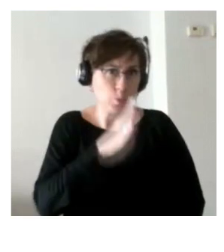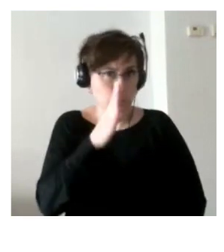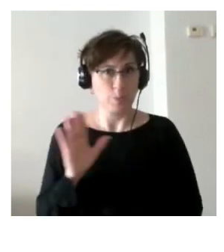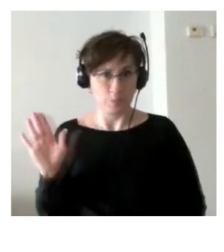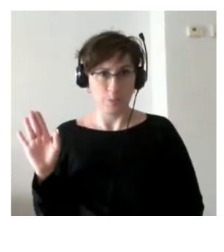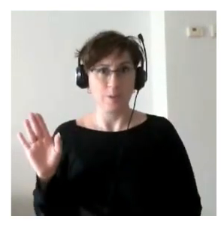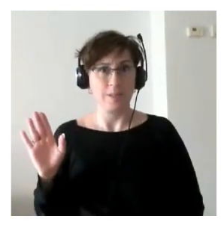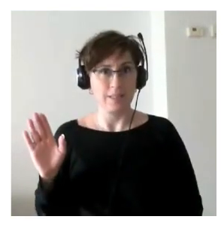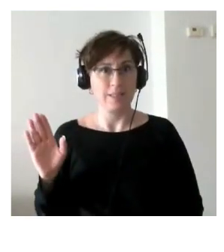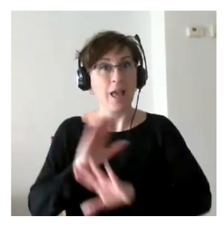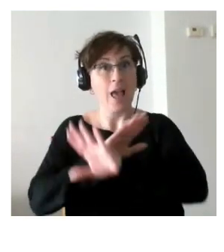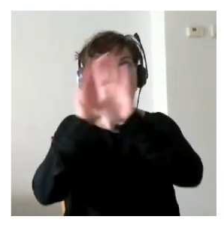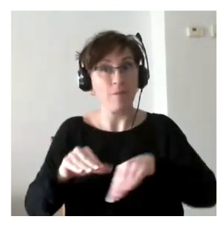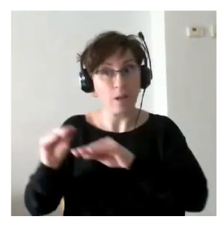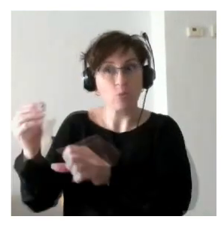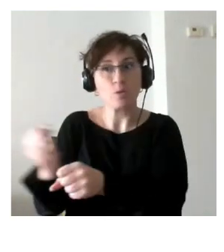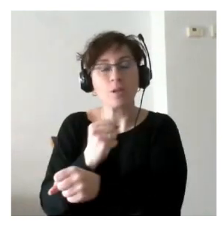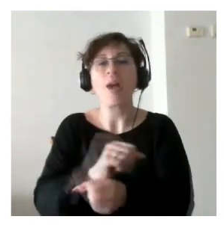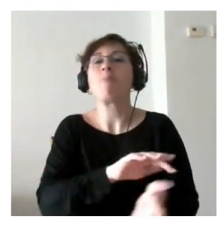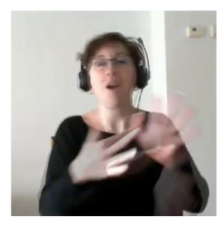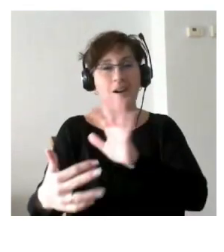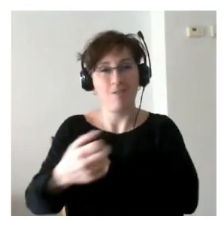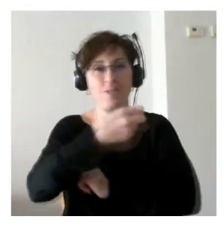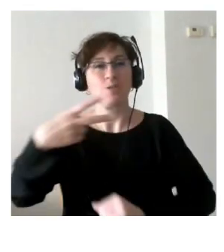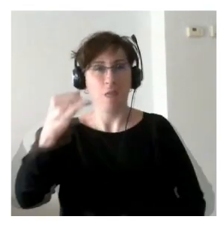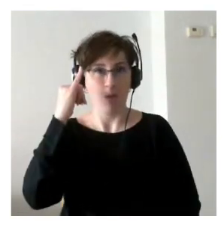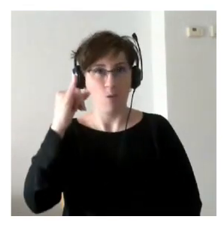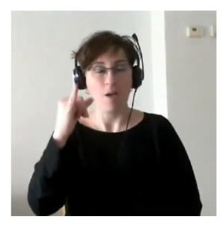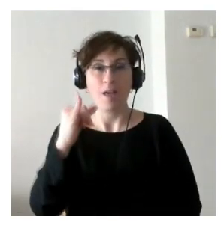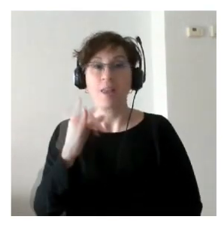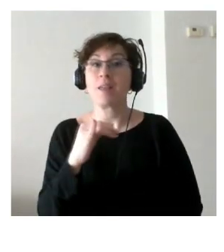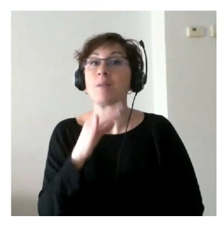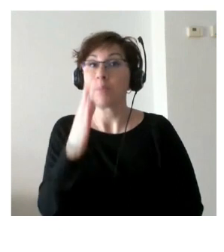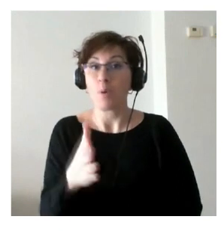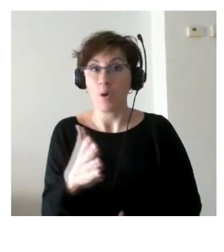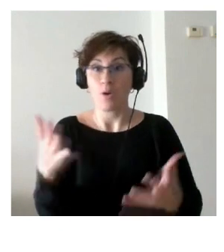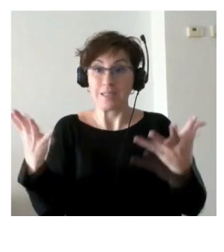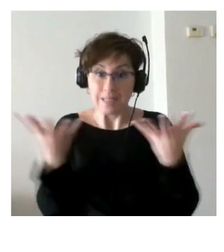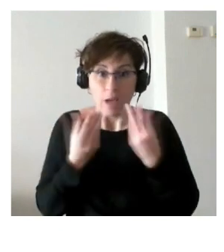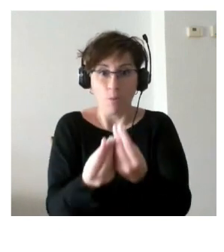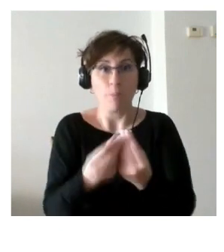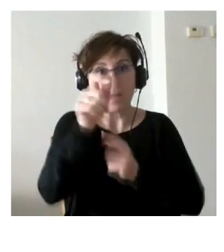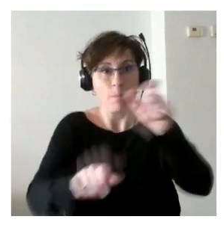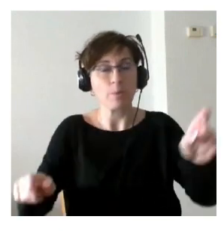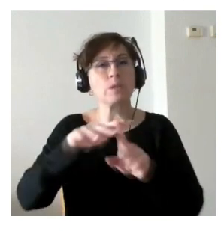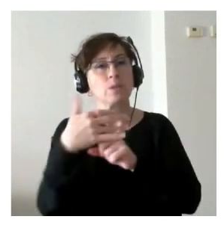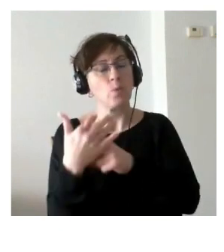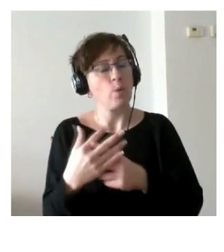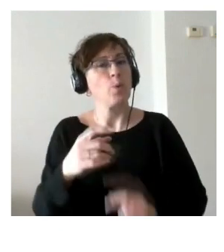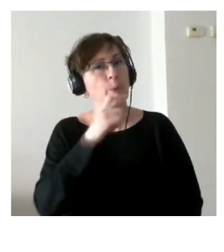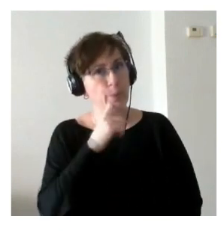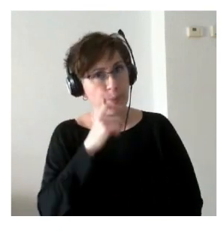final pues su trabajo tiene sus frutos porque se acompaña a las personas en situaciones muy difíciles y complejas pero